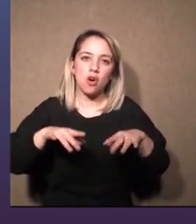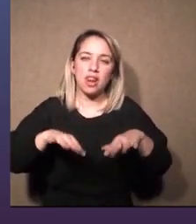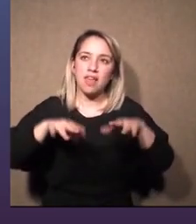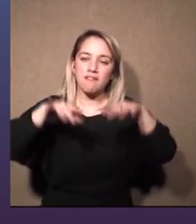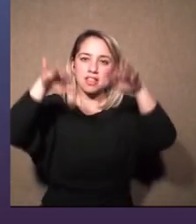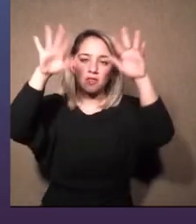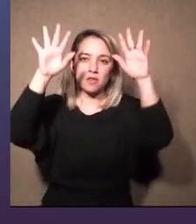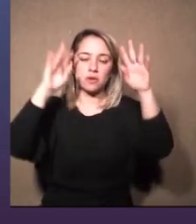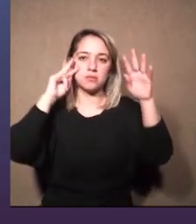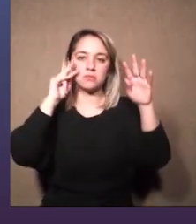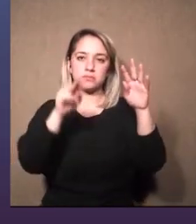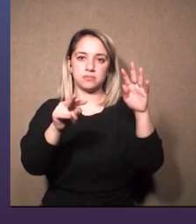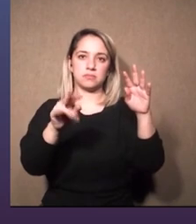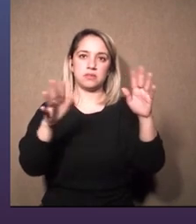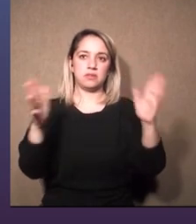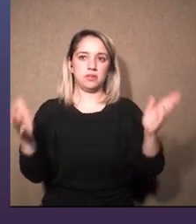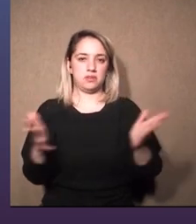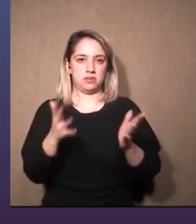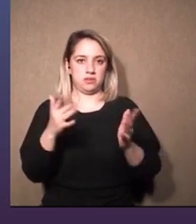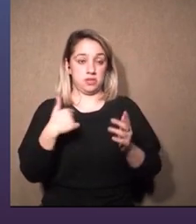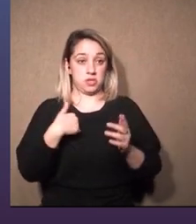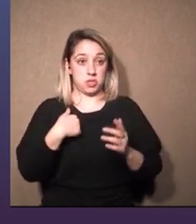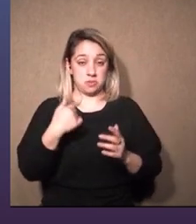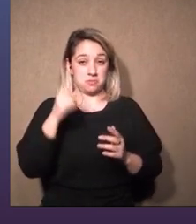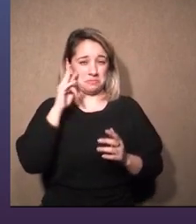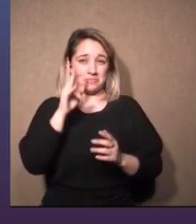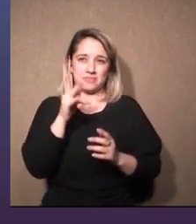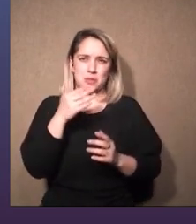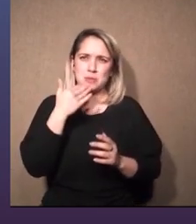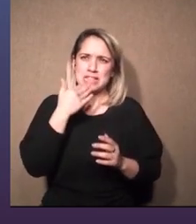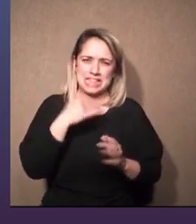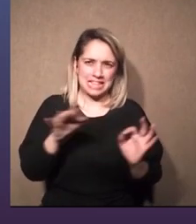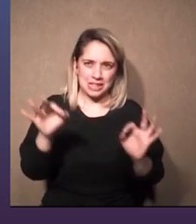entiendo nada y quiero poder dominarlo